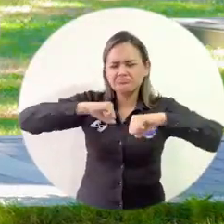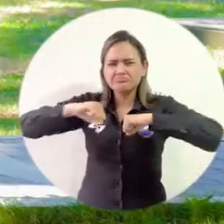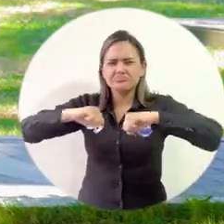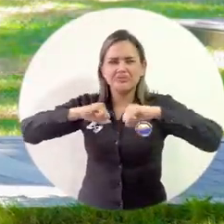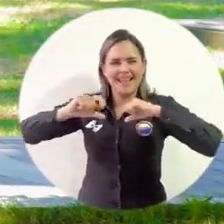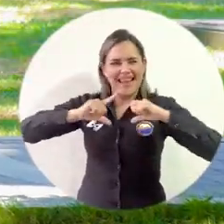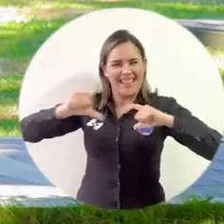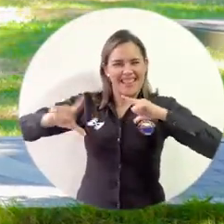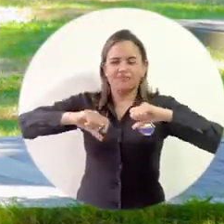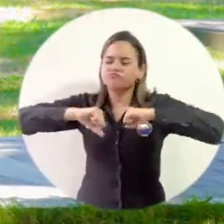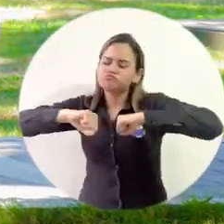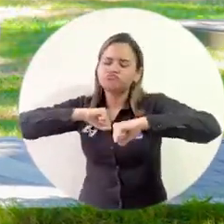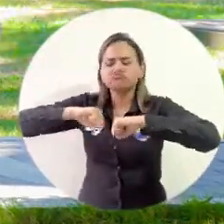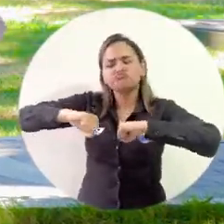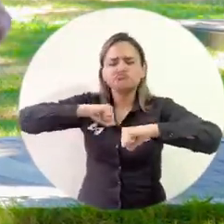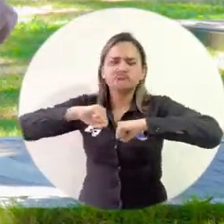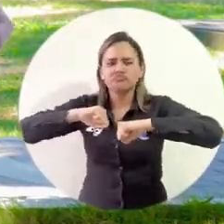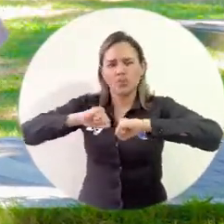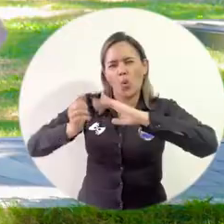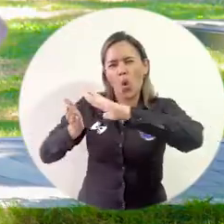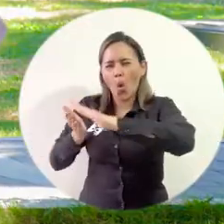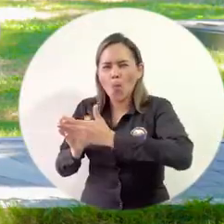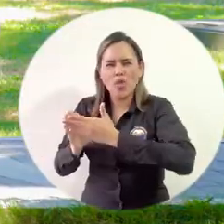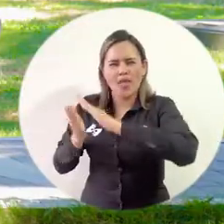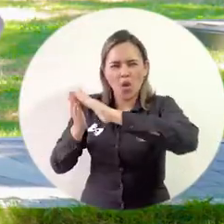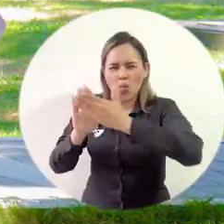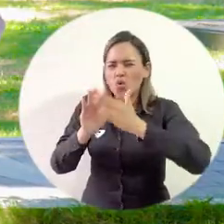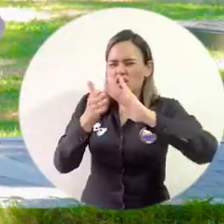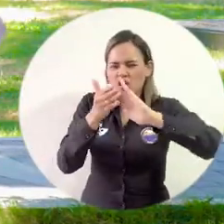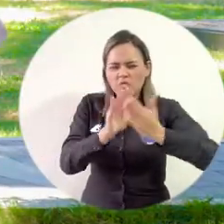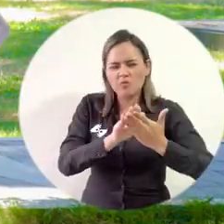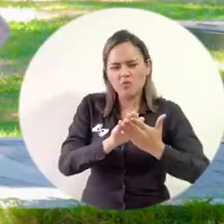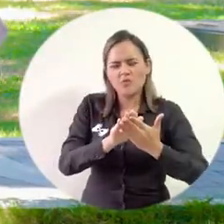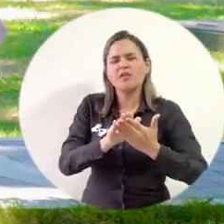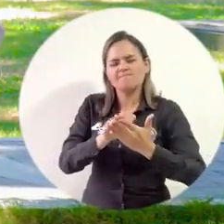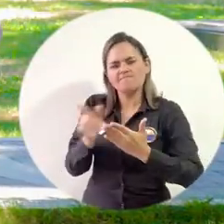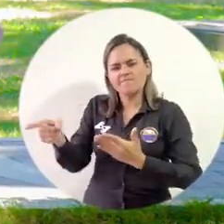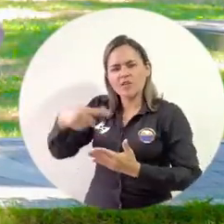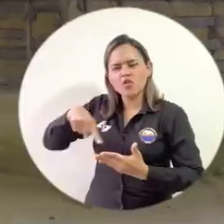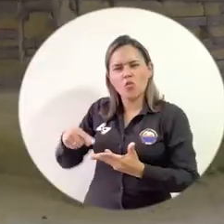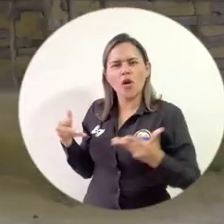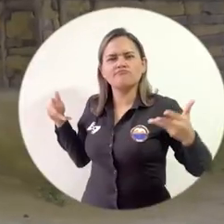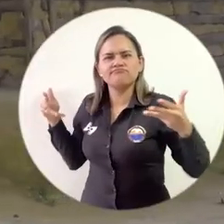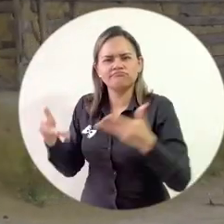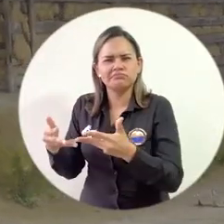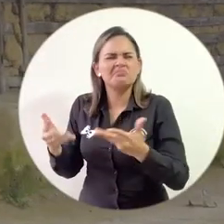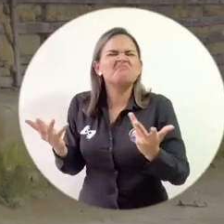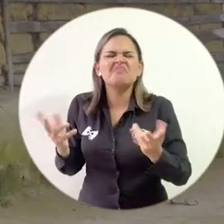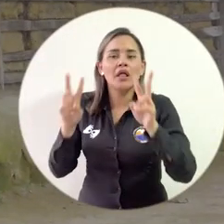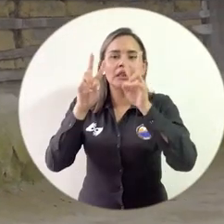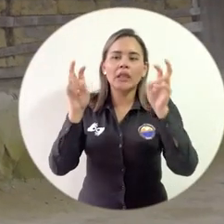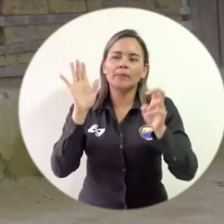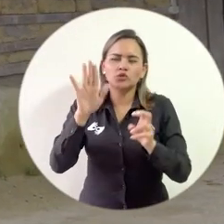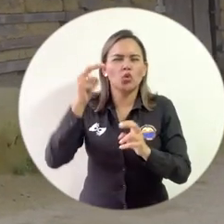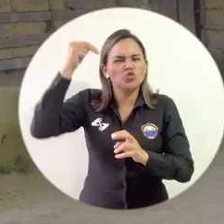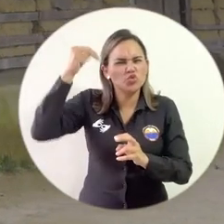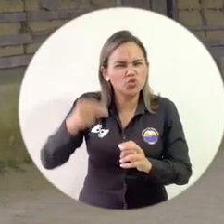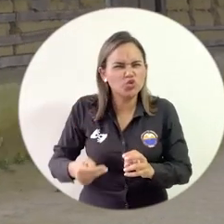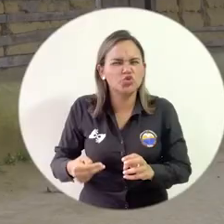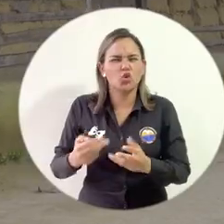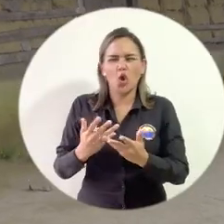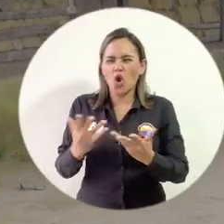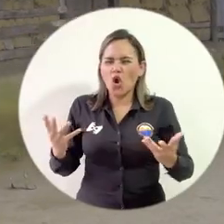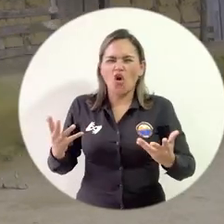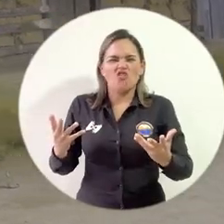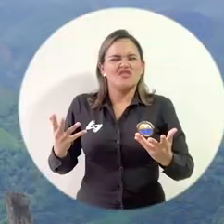dentro del proceso de liderazgo sobre construir un plan especial de salvaguardia sobre el sistema de conocimiento ancestral de los cuatro